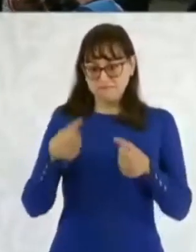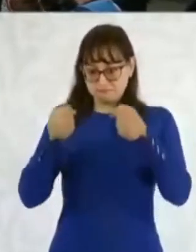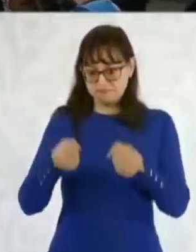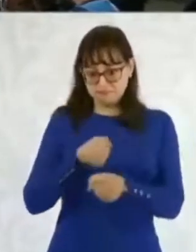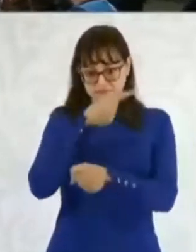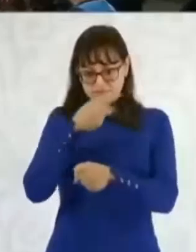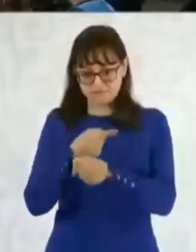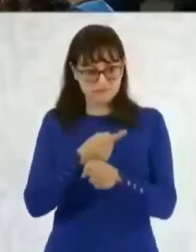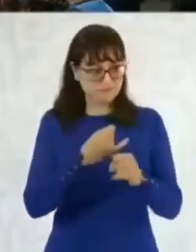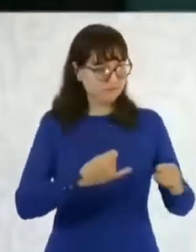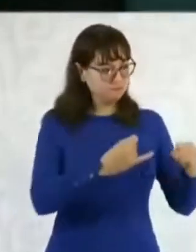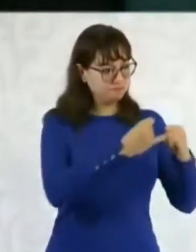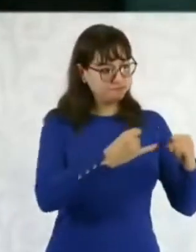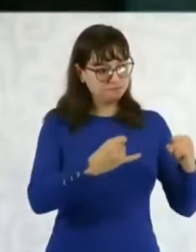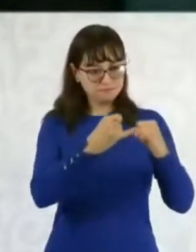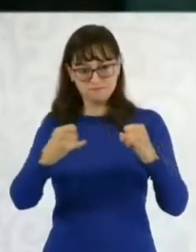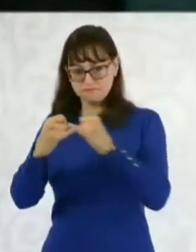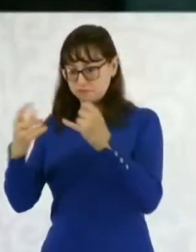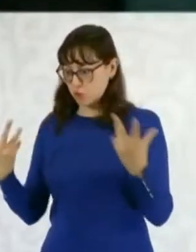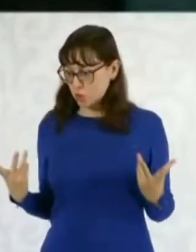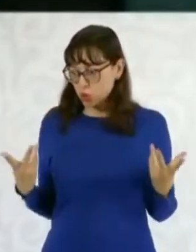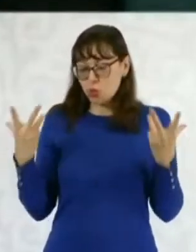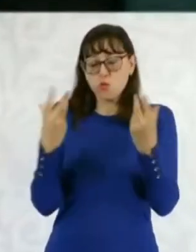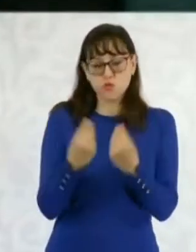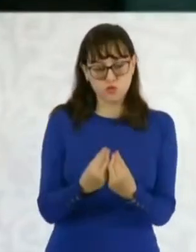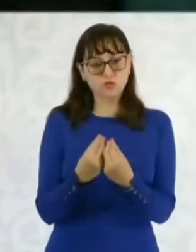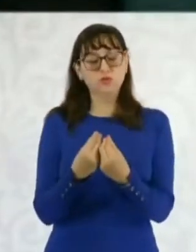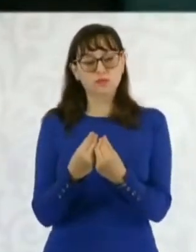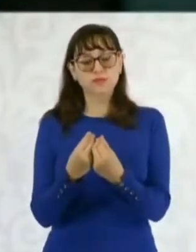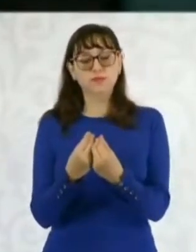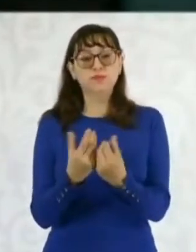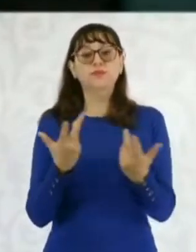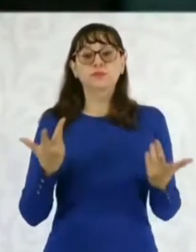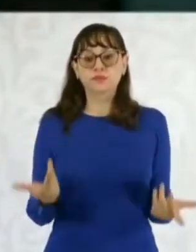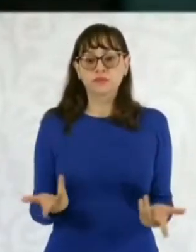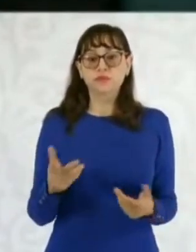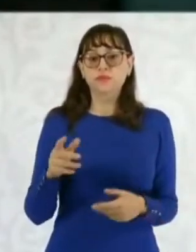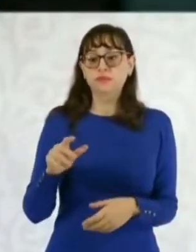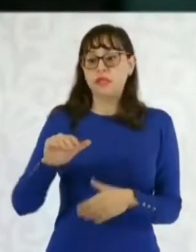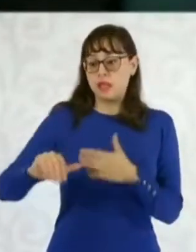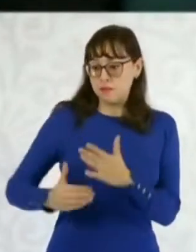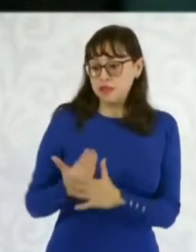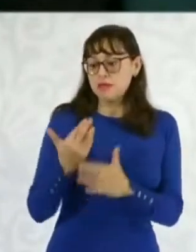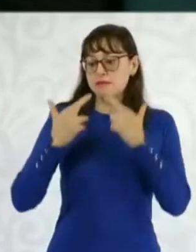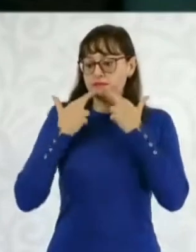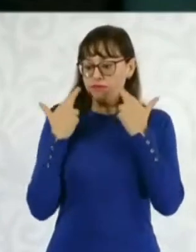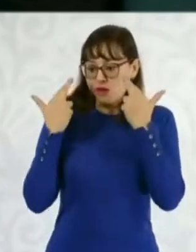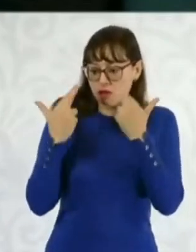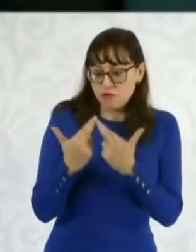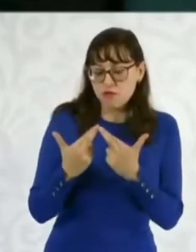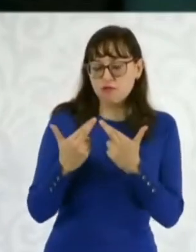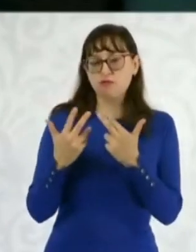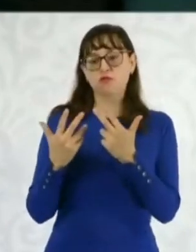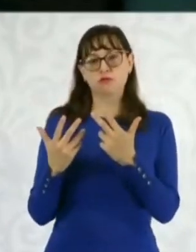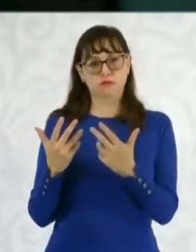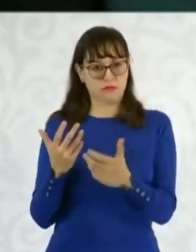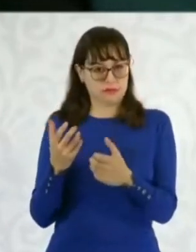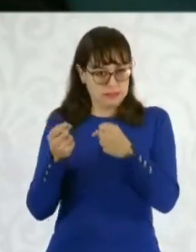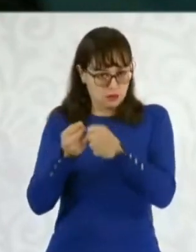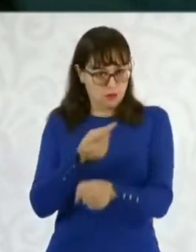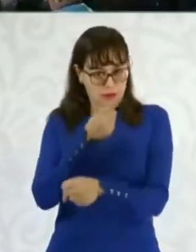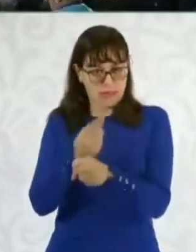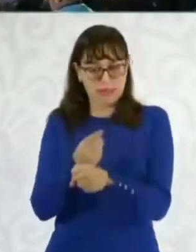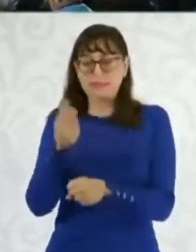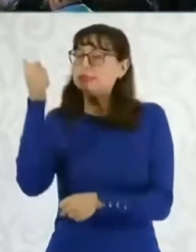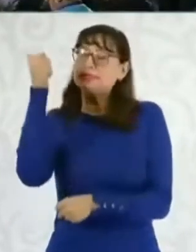la seguridad y la procuración de justicia. Ha estado en el Gabinete de Seguridad una representación de la Fiscalía General de